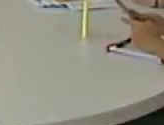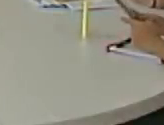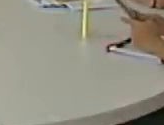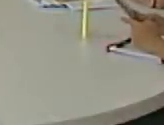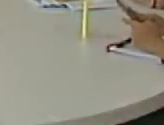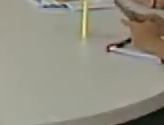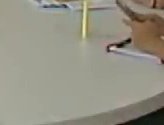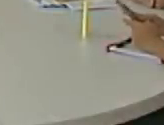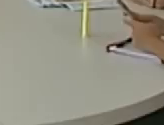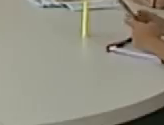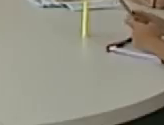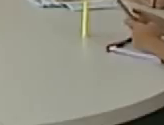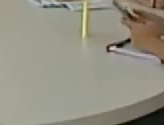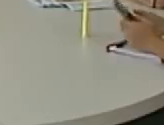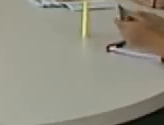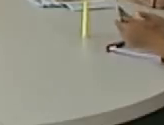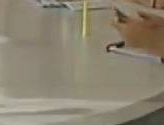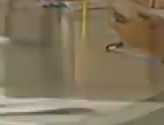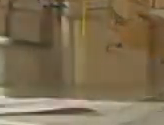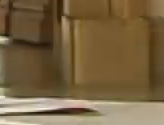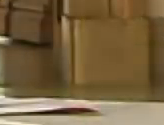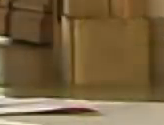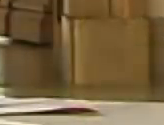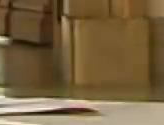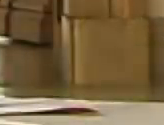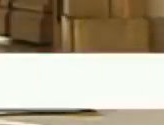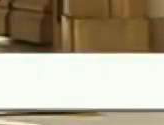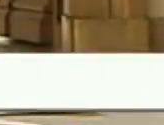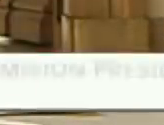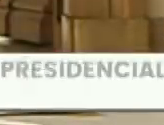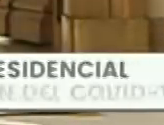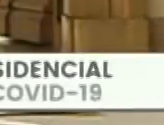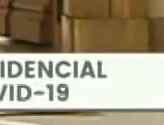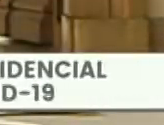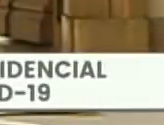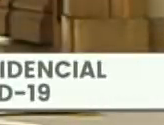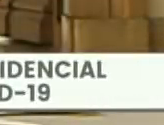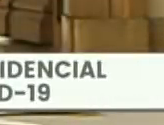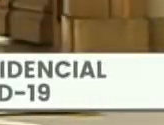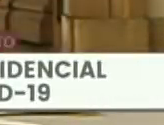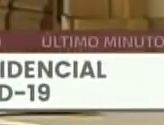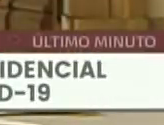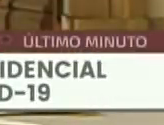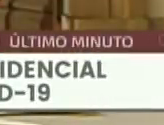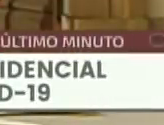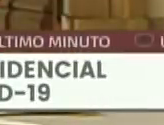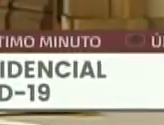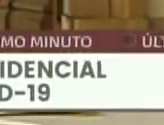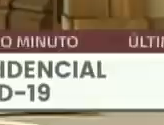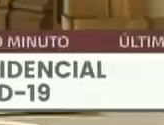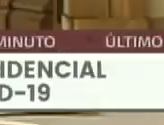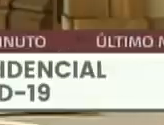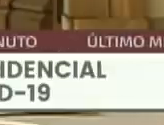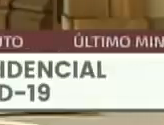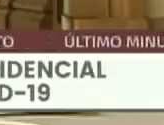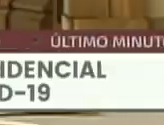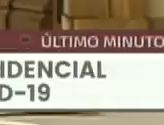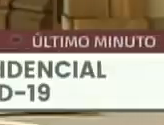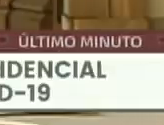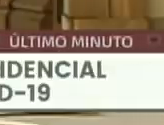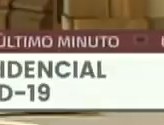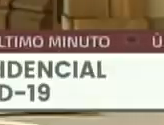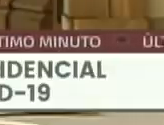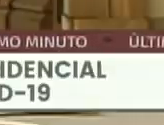Muy buenas tardes para toda Venezuela. Hoy, domingo 24 de mayo, está aquí reunida